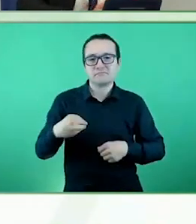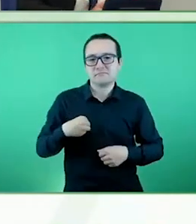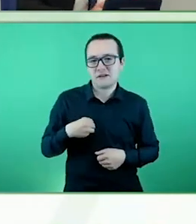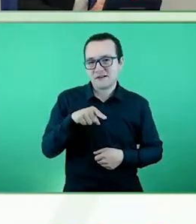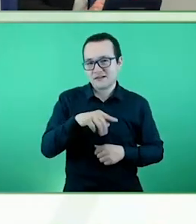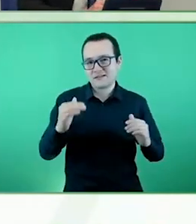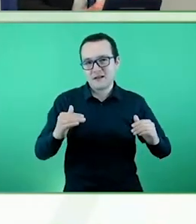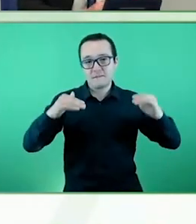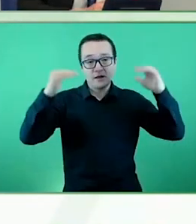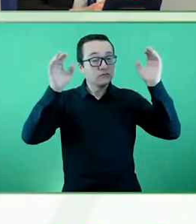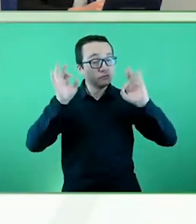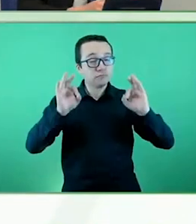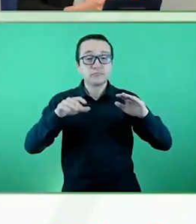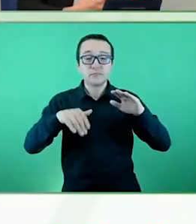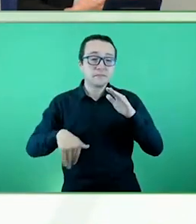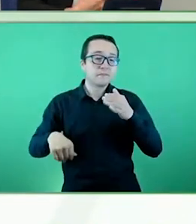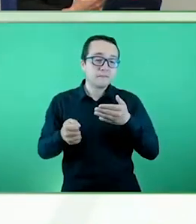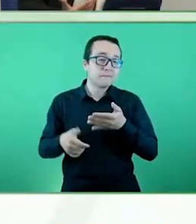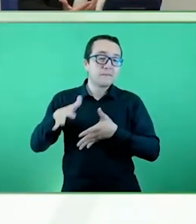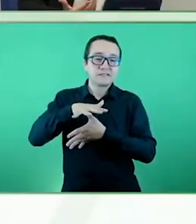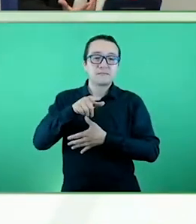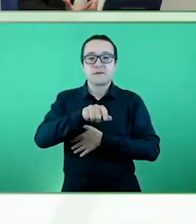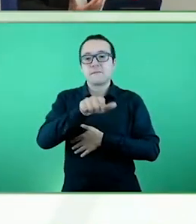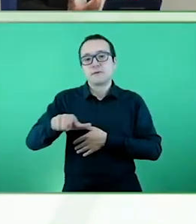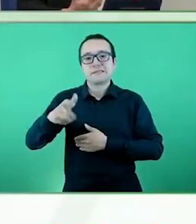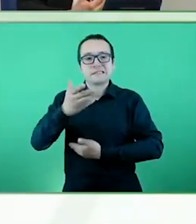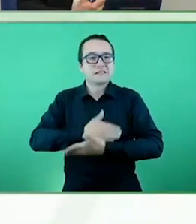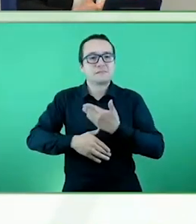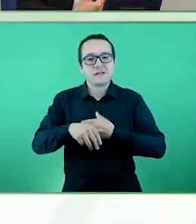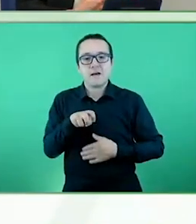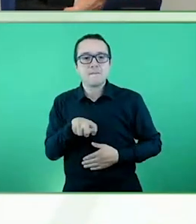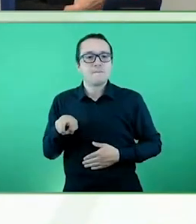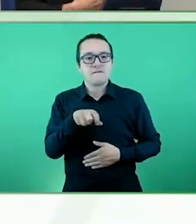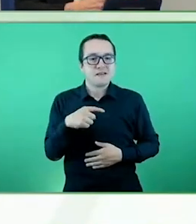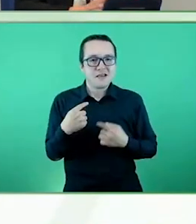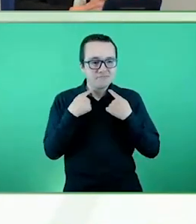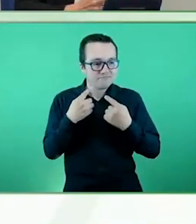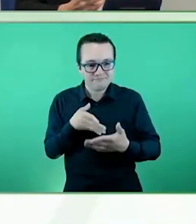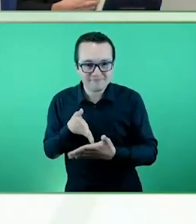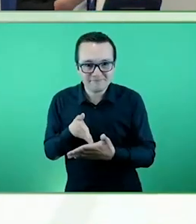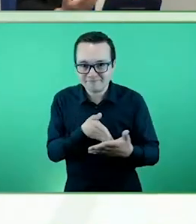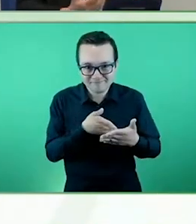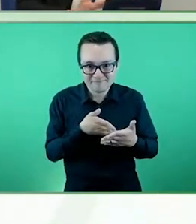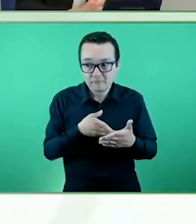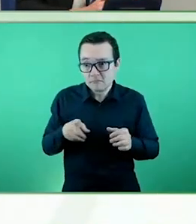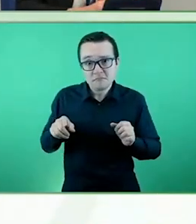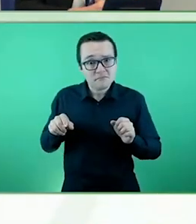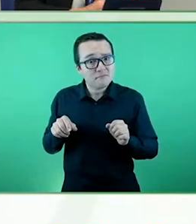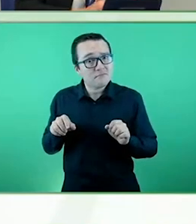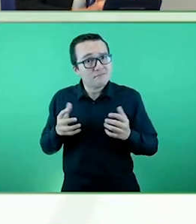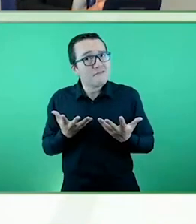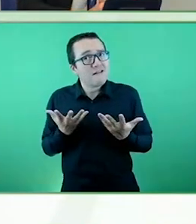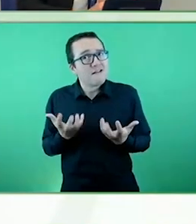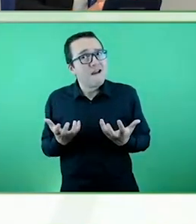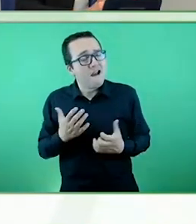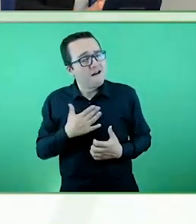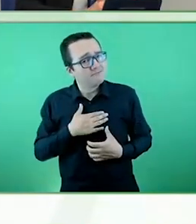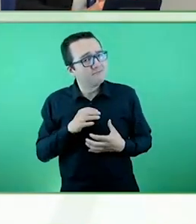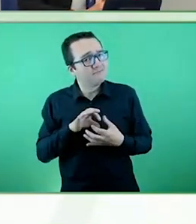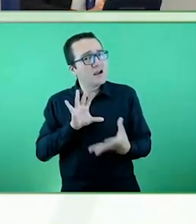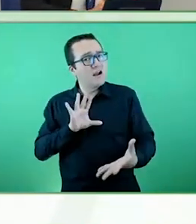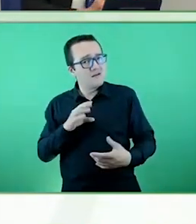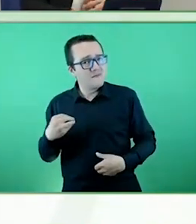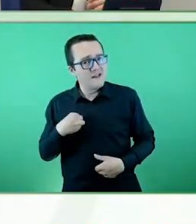movilidad reducida que desean iniciar un proyecto de vida independiente. Por otra parte, hay personas que